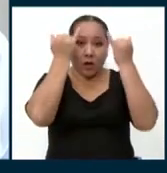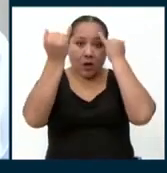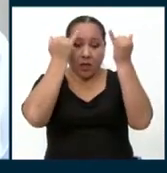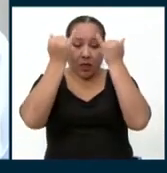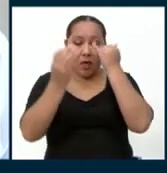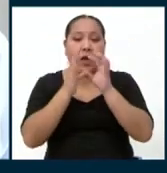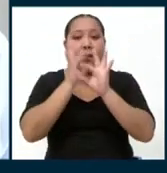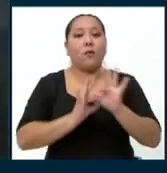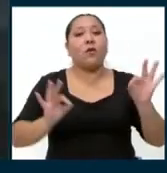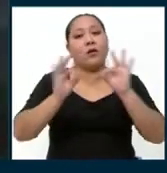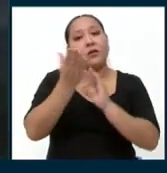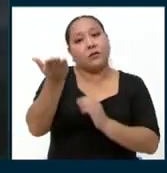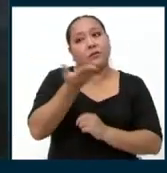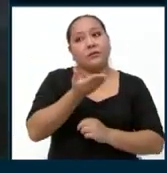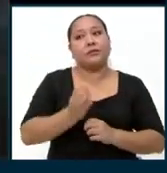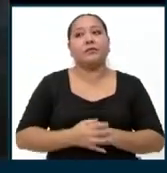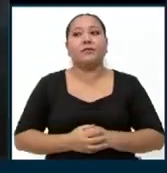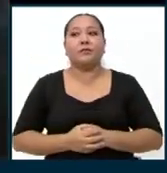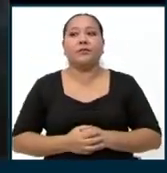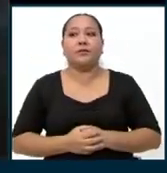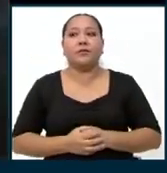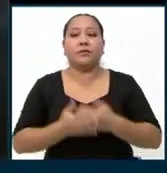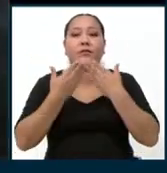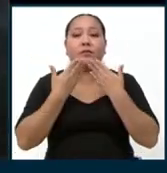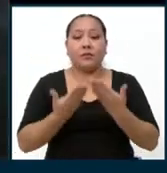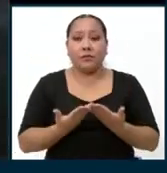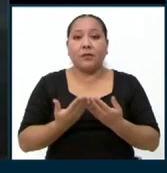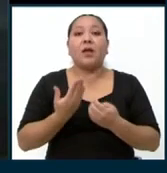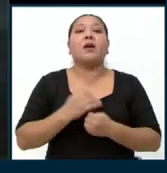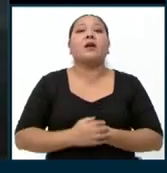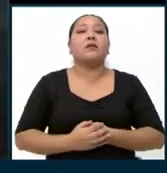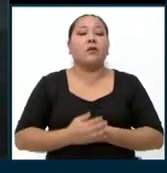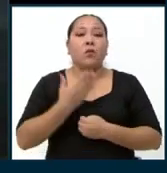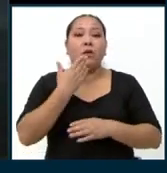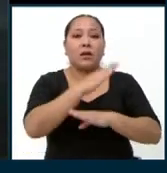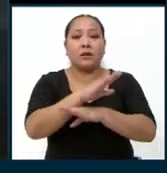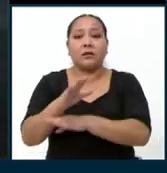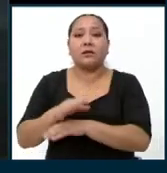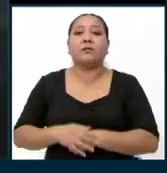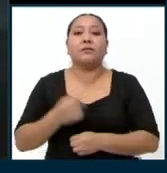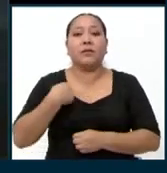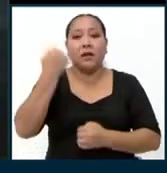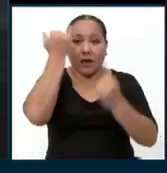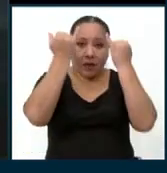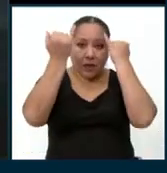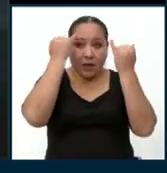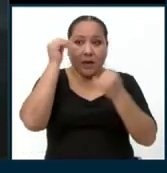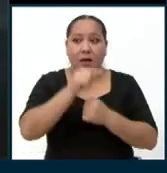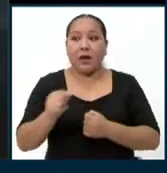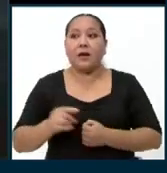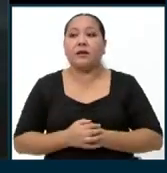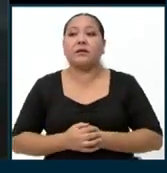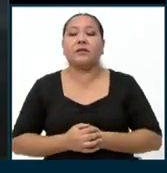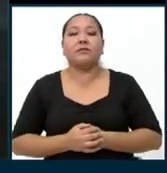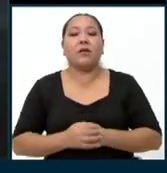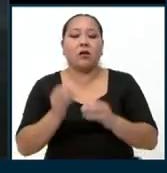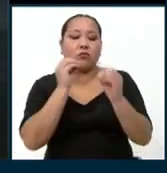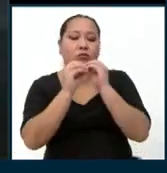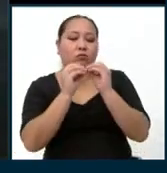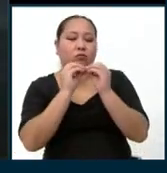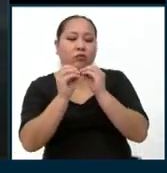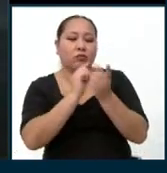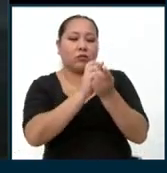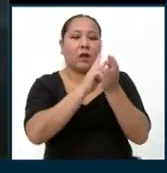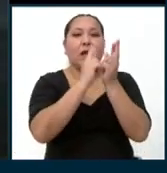bandera. Adelante, por favor. Muy buenas tardes. Mi propuesta bandera es la reforma del sistema judicial.